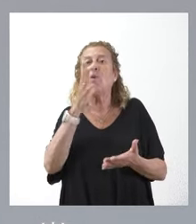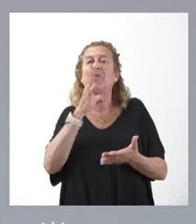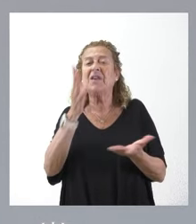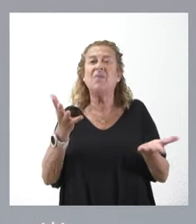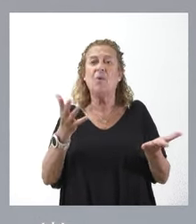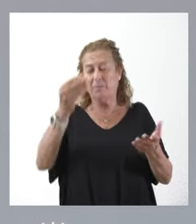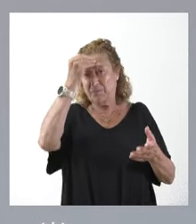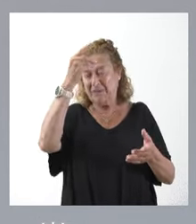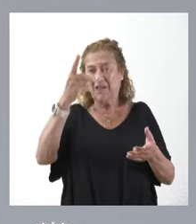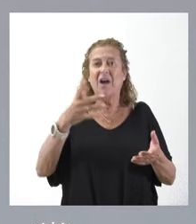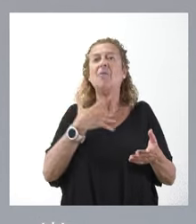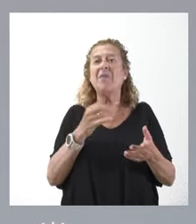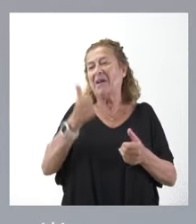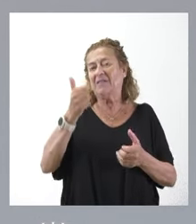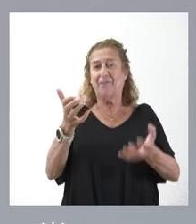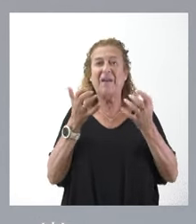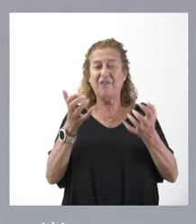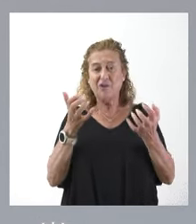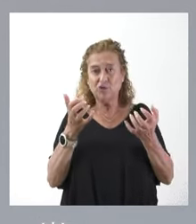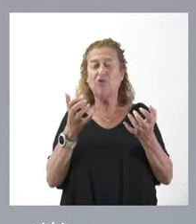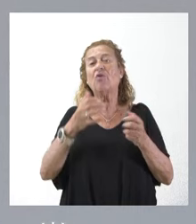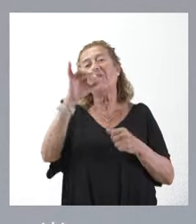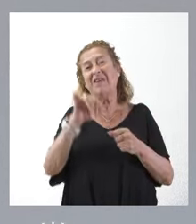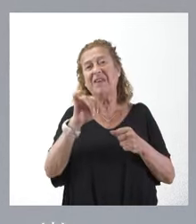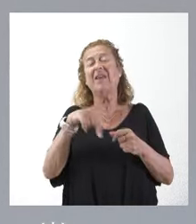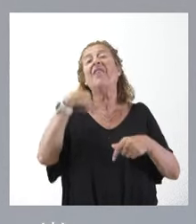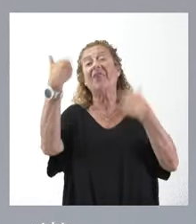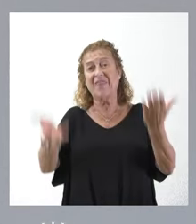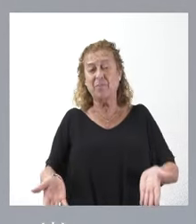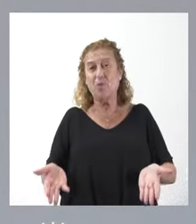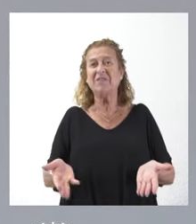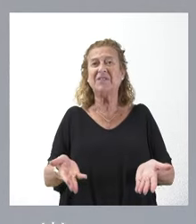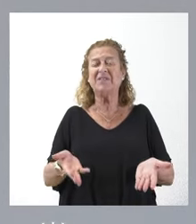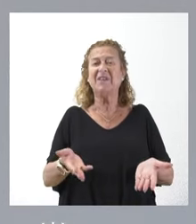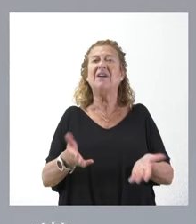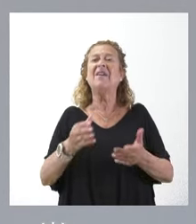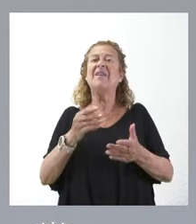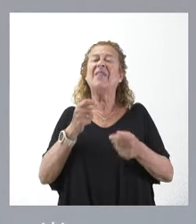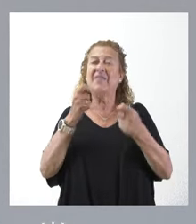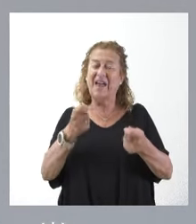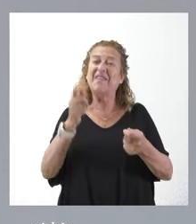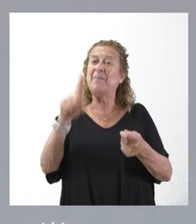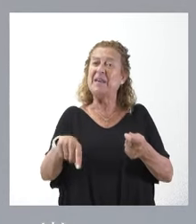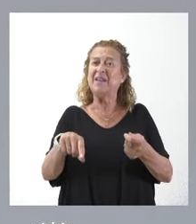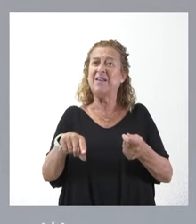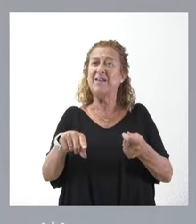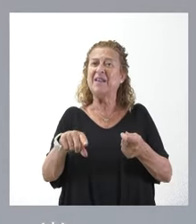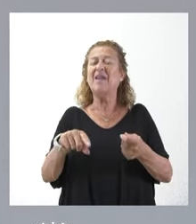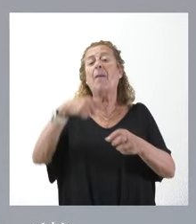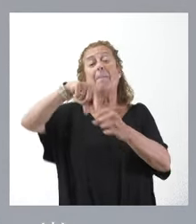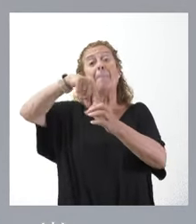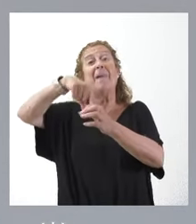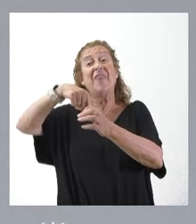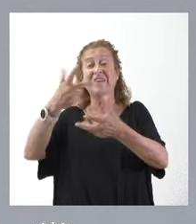él considere oportuno, es más beneficioso. Y, a continuación, proceder a las plazas que